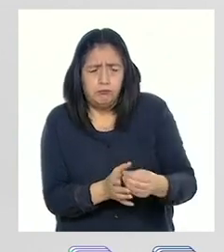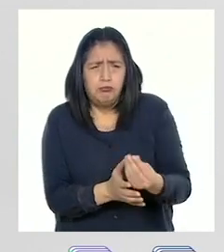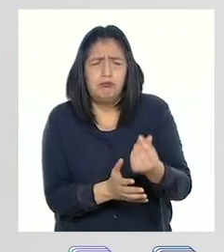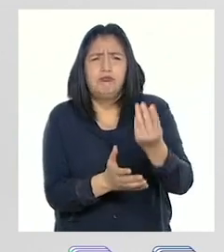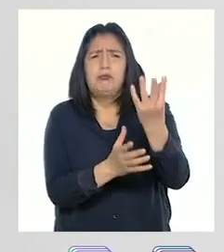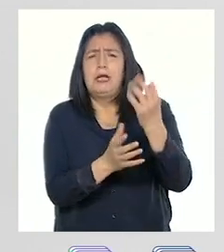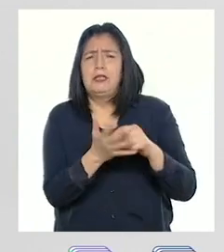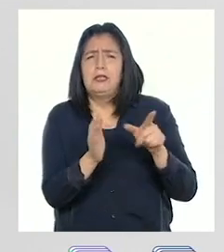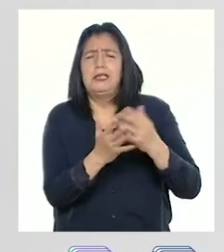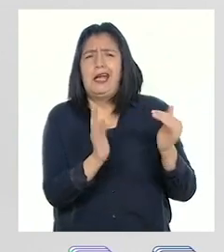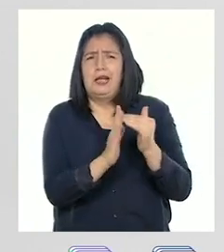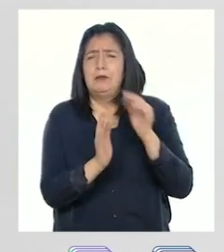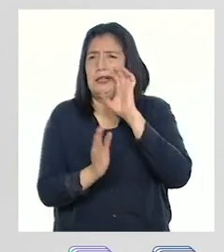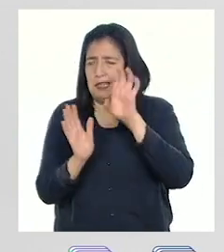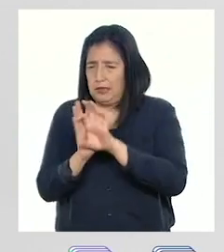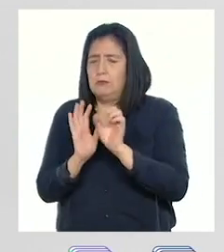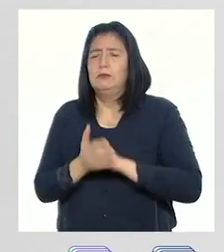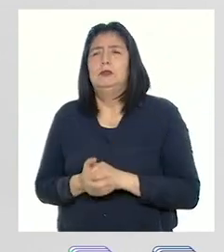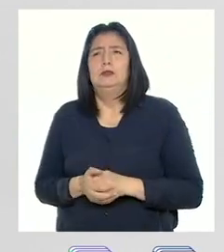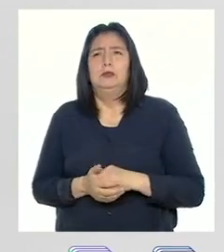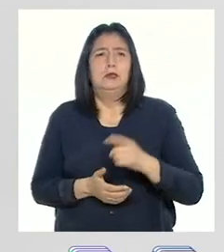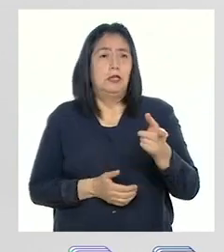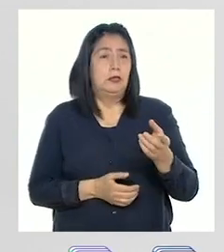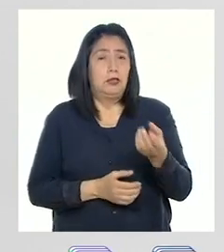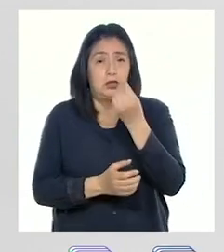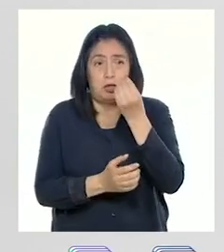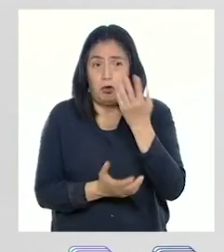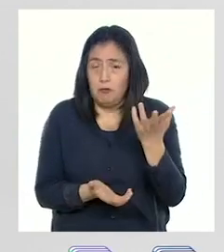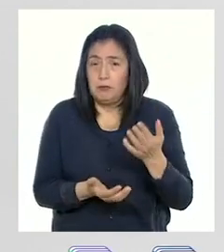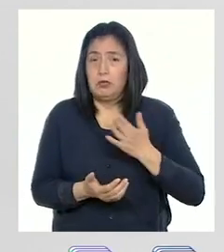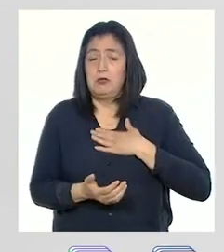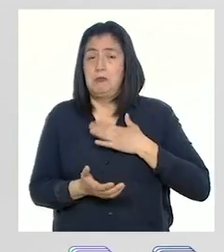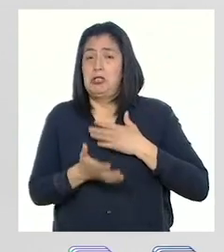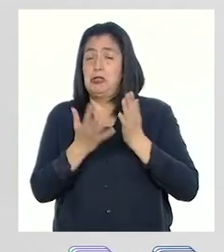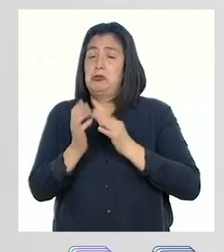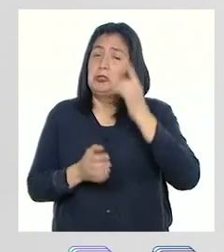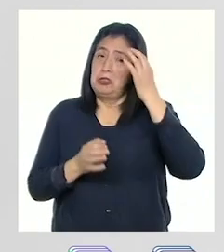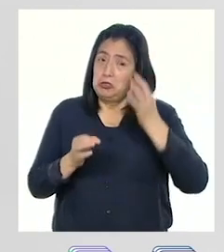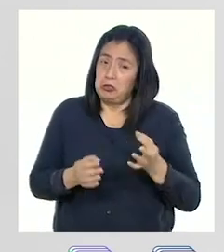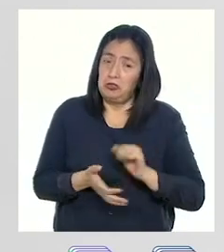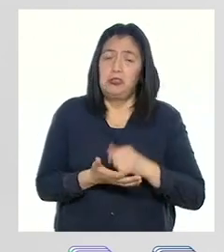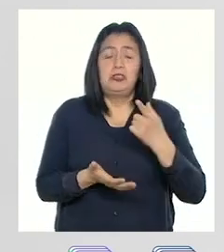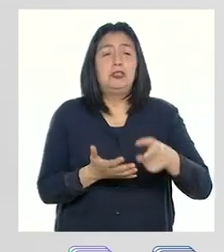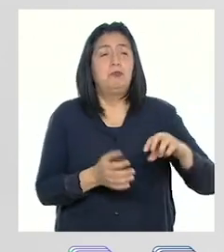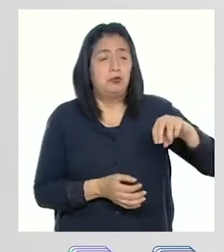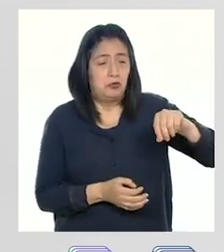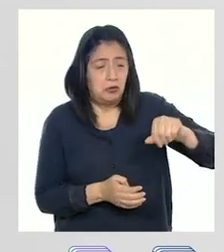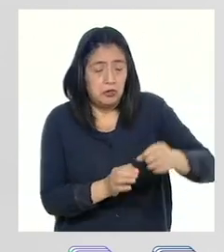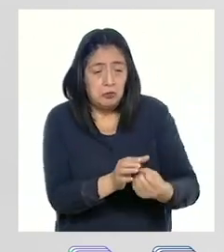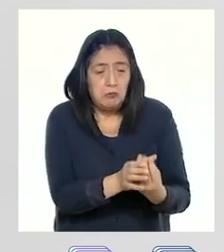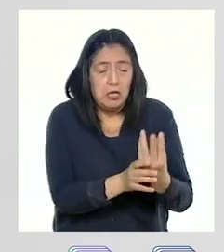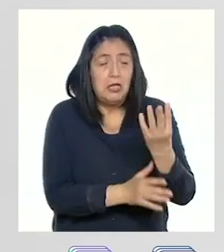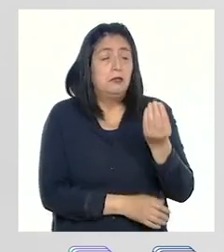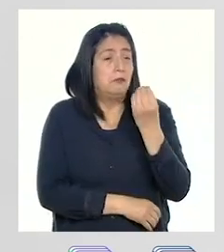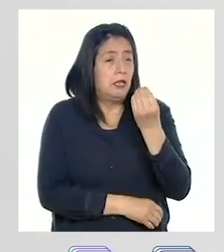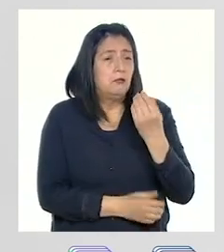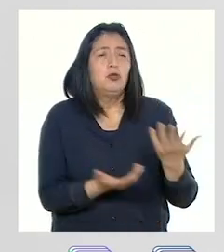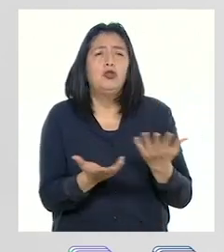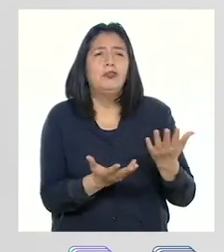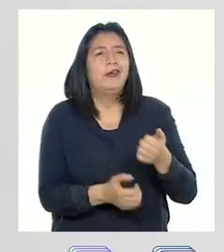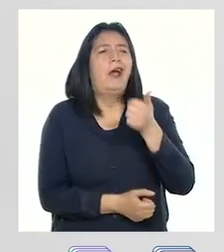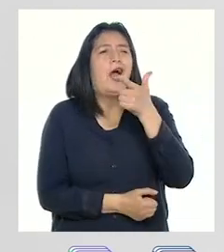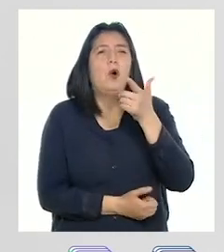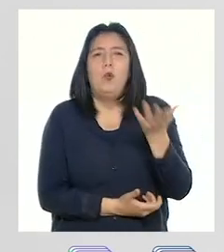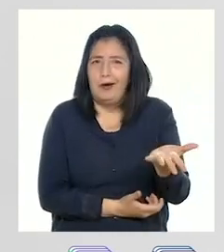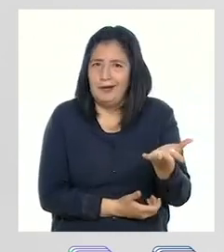casa. Por ejemplo, las alimenticias. Con mis estudiantes decidimos cultivar plantas alimenticias en agua.